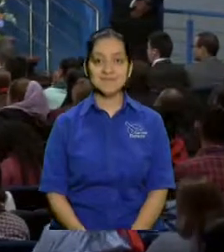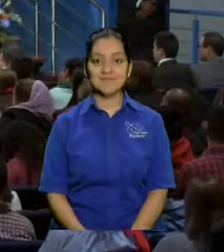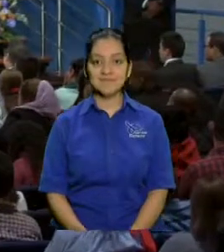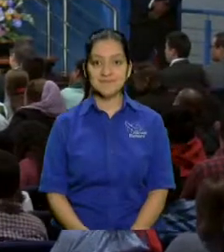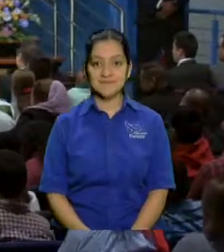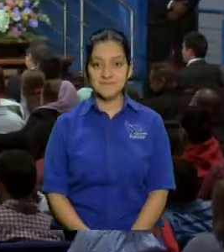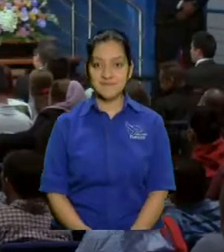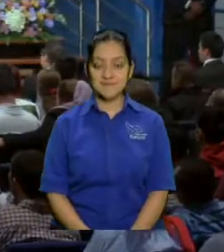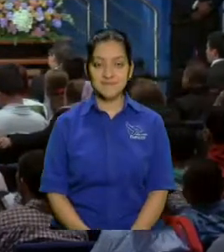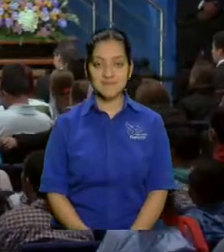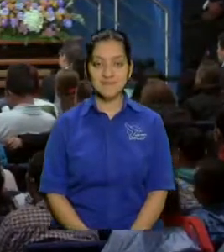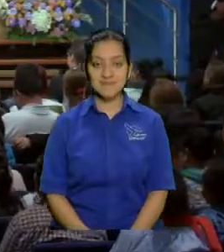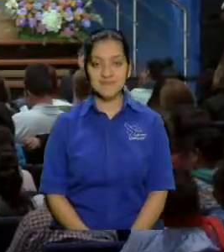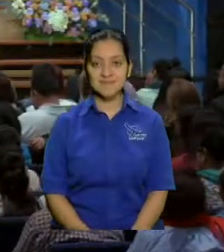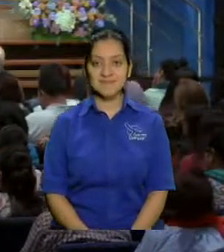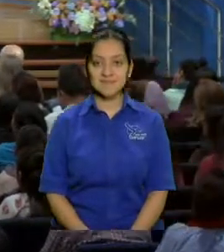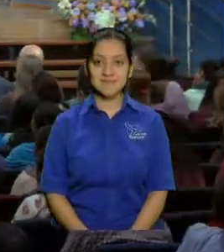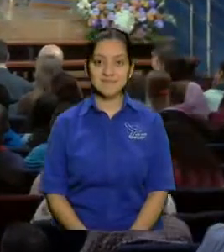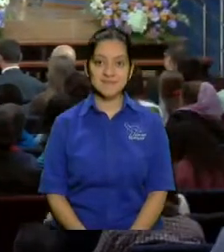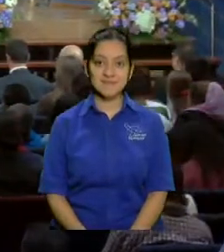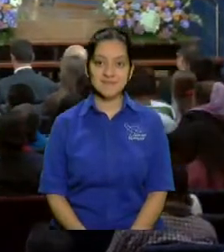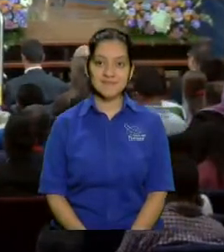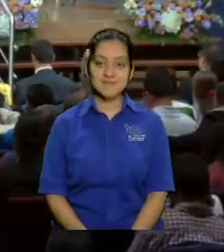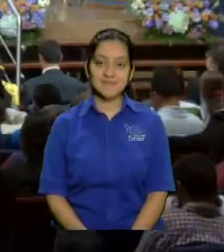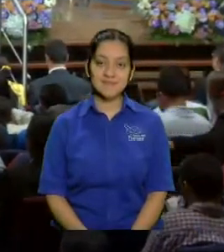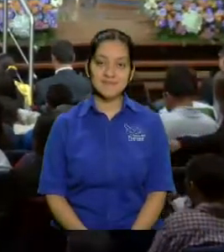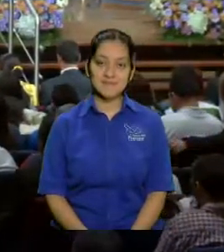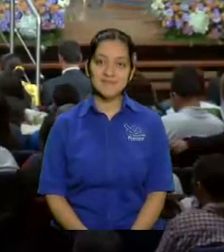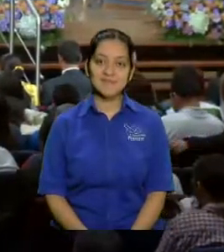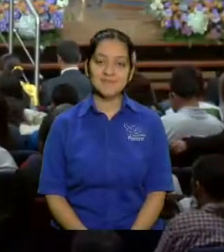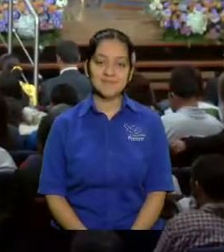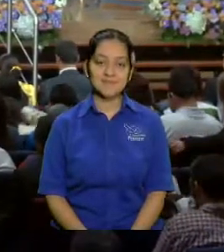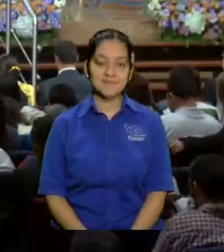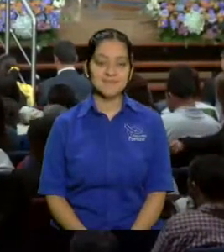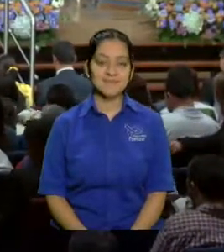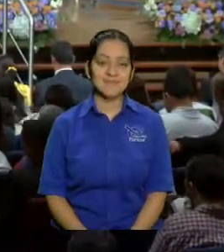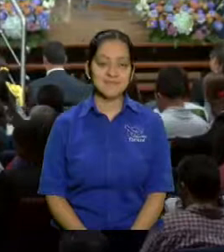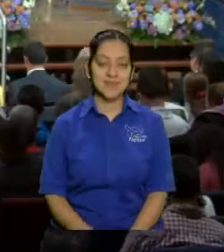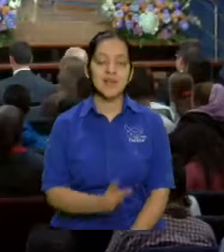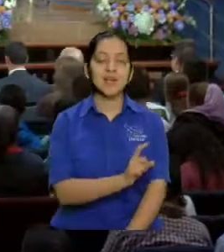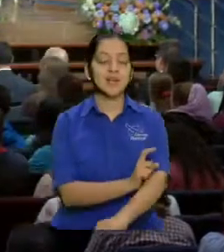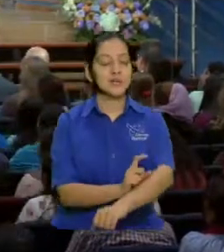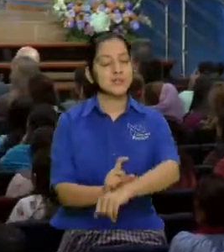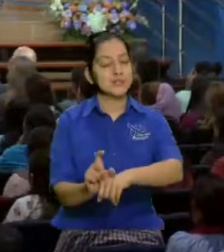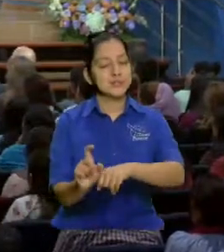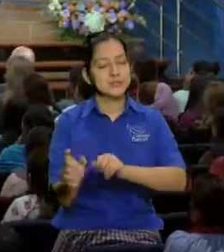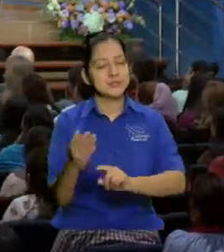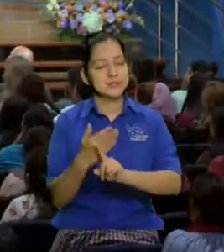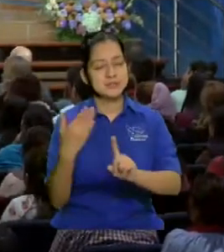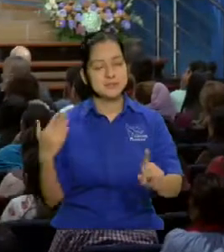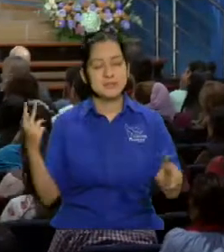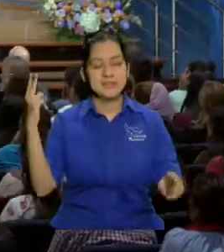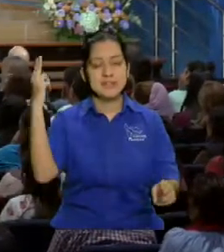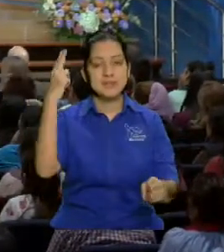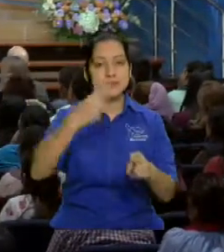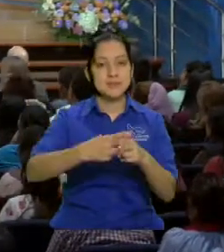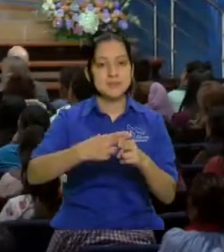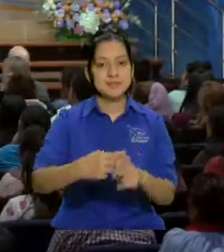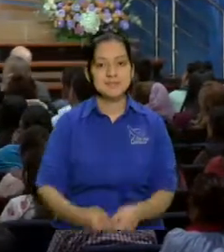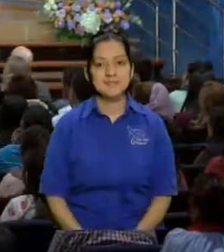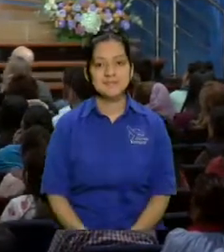entonces tal vez me ayudan bueno después de esa después de esa breve arenga sergina